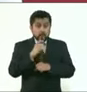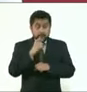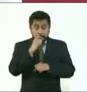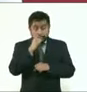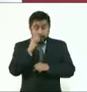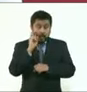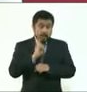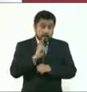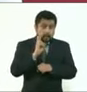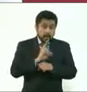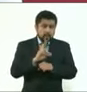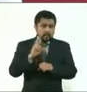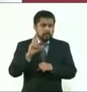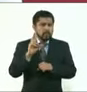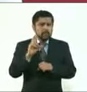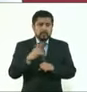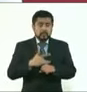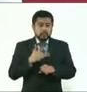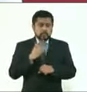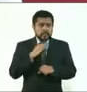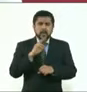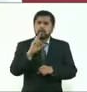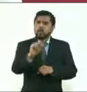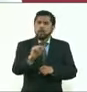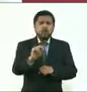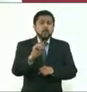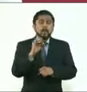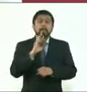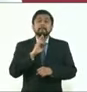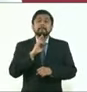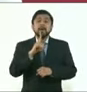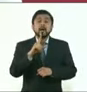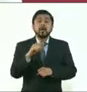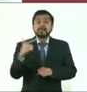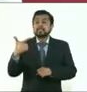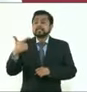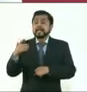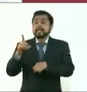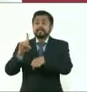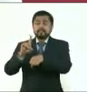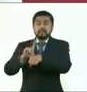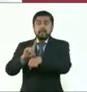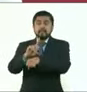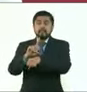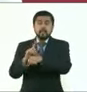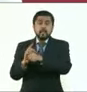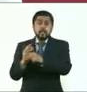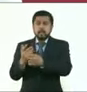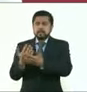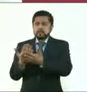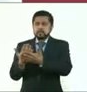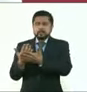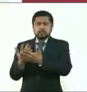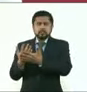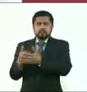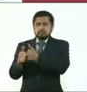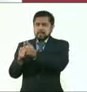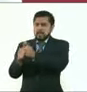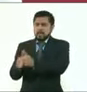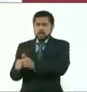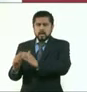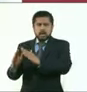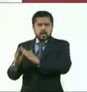que se resguarden durante siete días, si tienen dos o tres dosis de vacunación. Y también